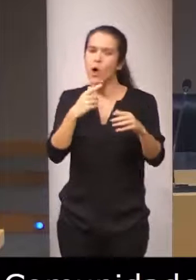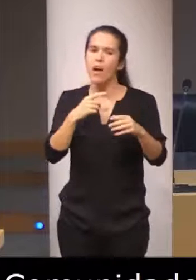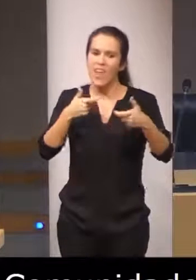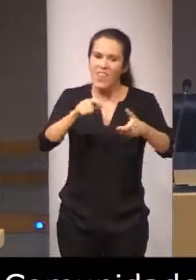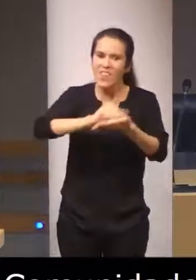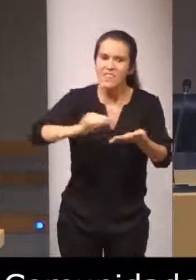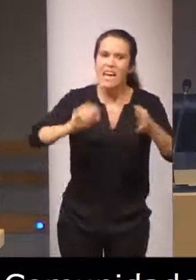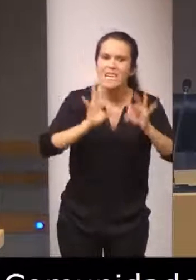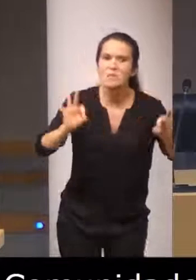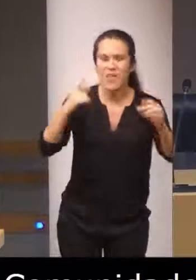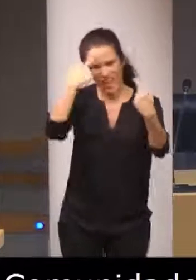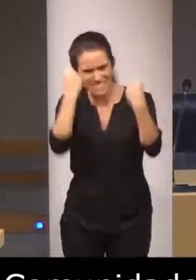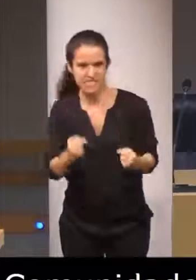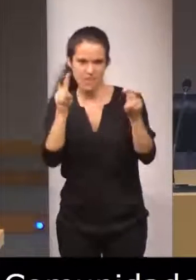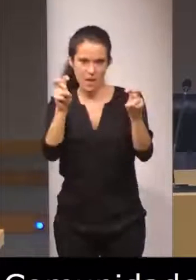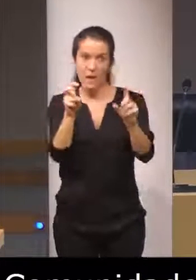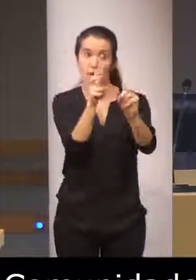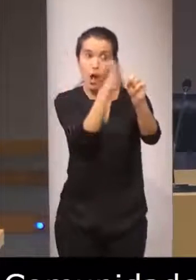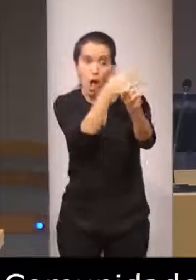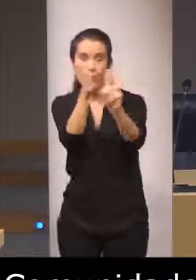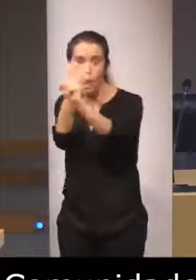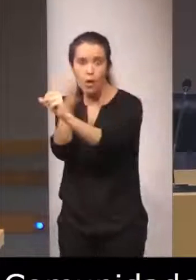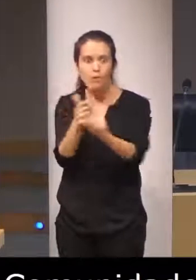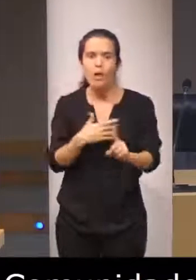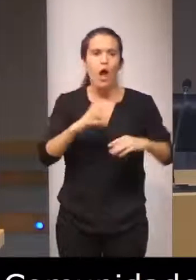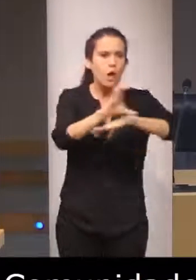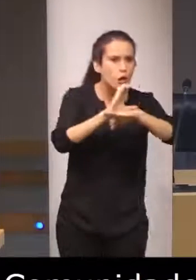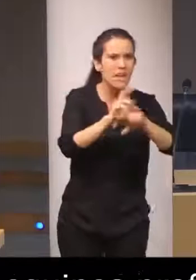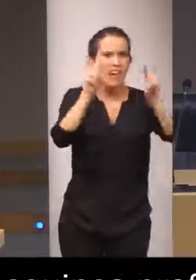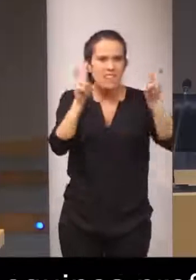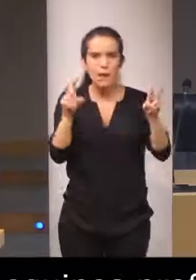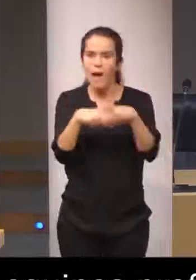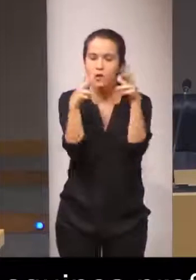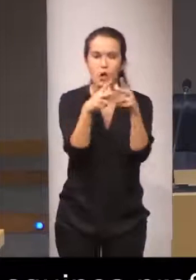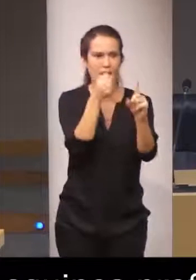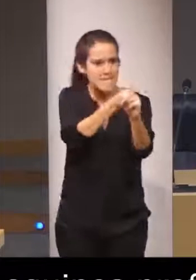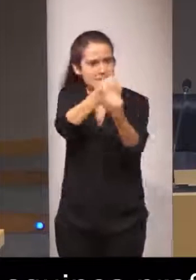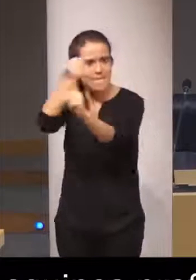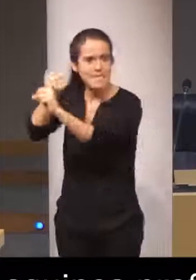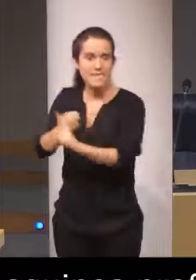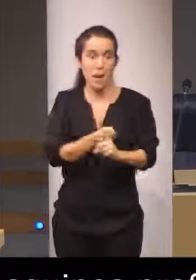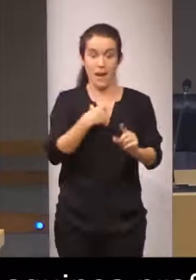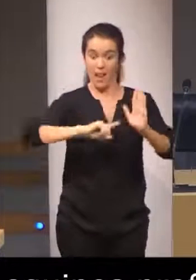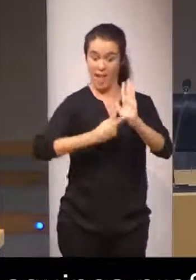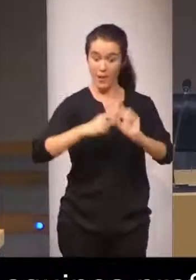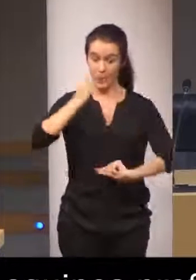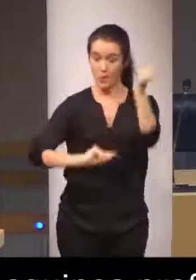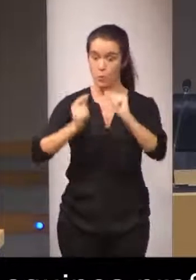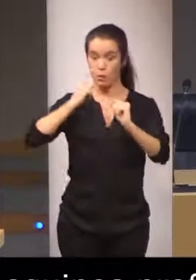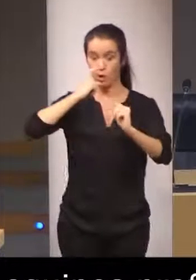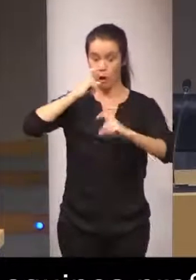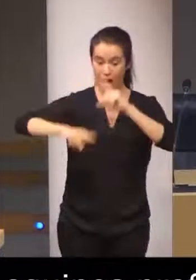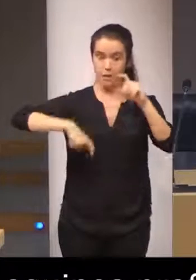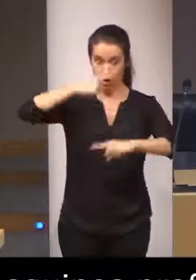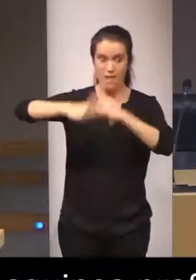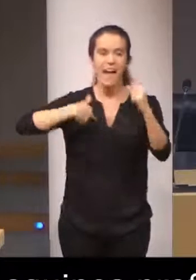que hagan lobbying en cada consejería de asuntos sociales para que en las leyes de presupuestos de cada año se implementen